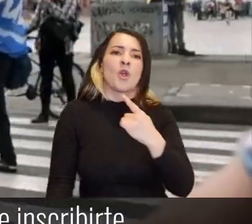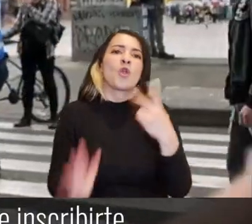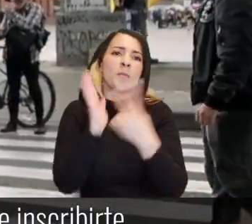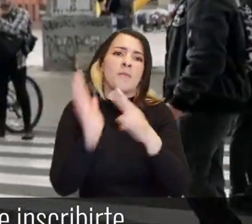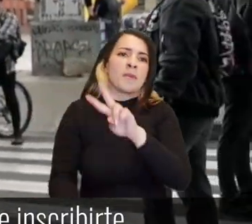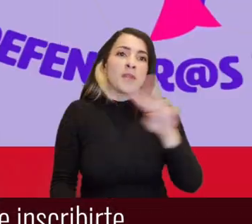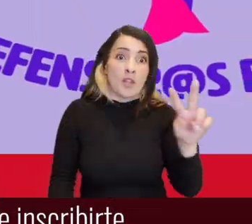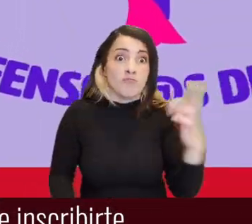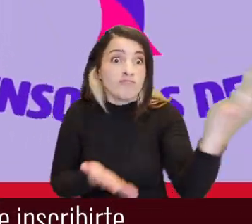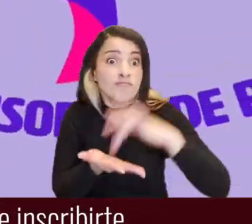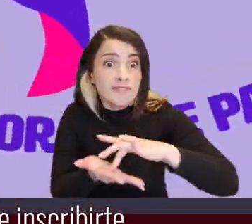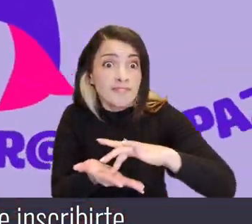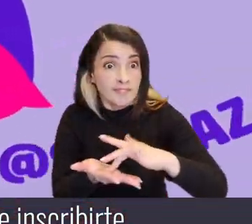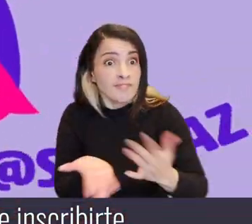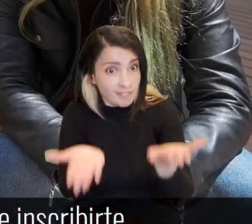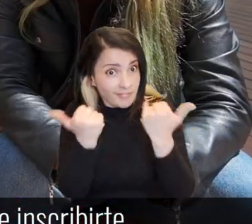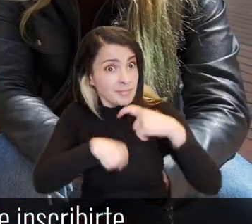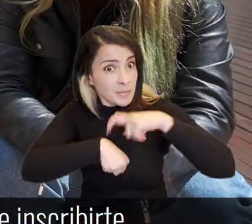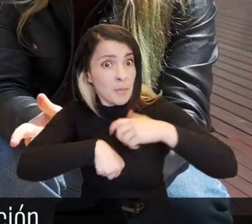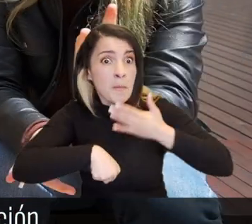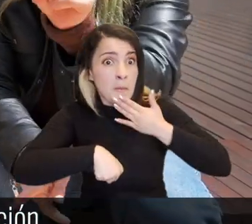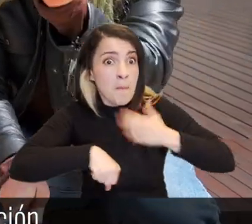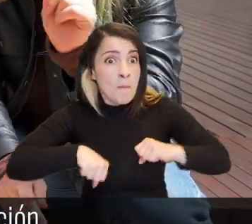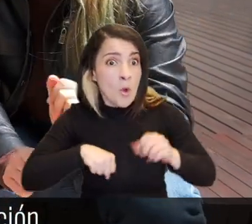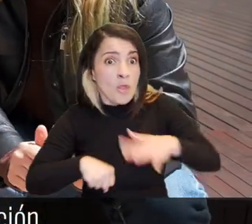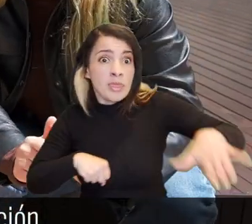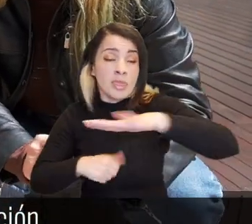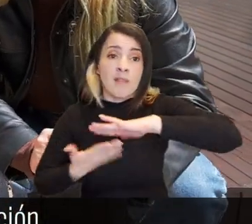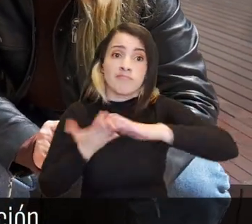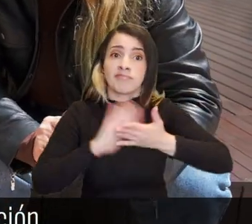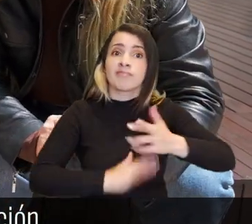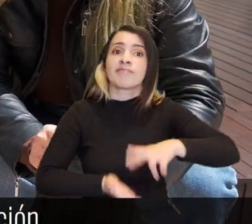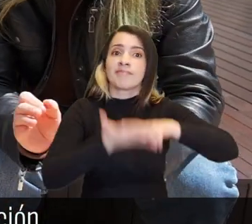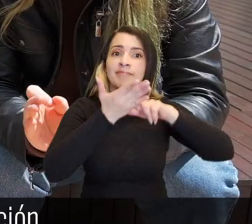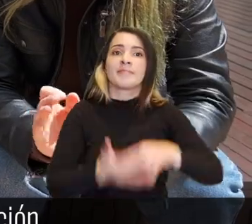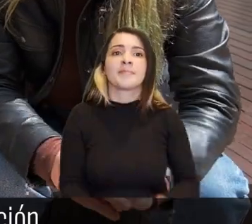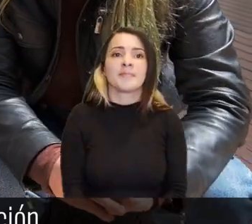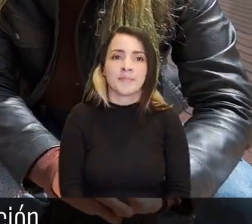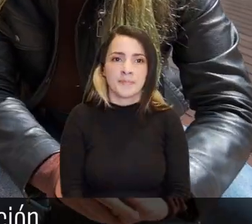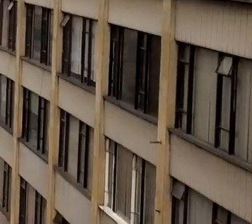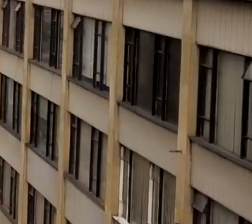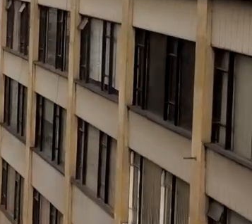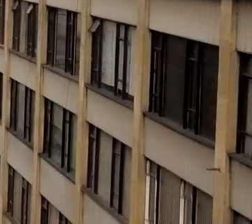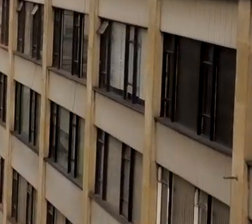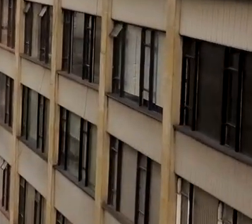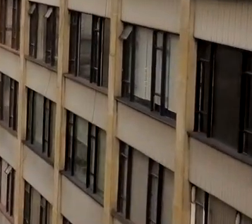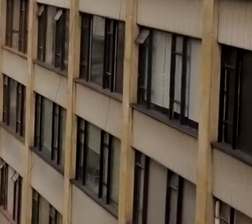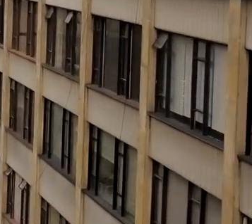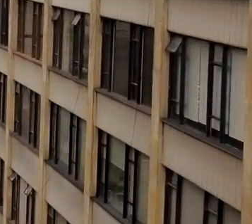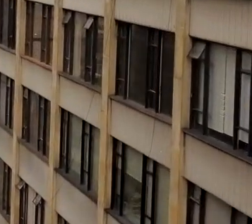No dejes de participar, aún estás a tiempo de inscribirte Bogotá, territorio de paz y reconciliación